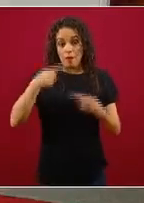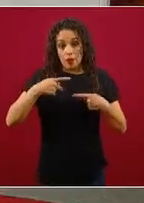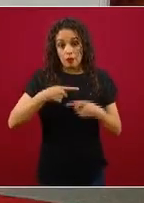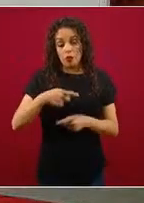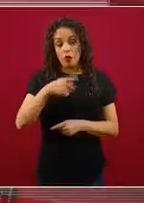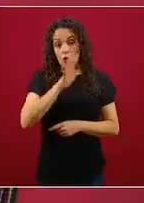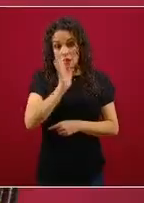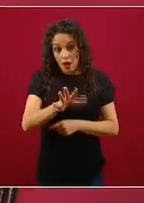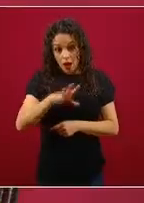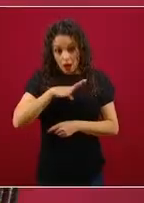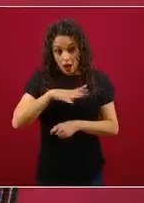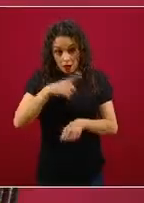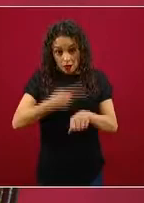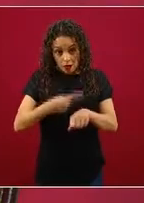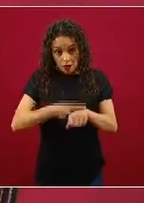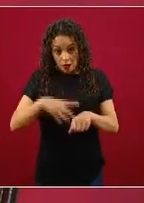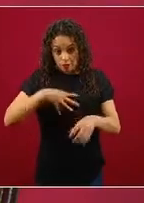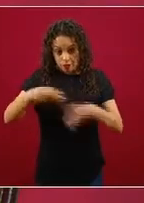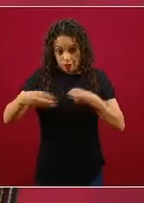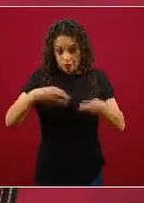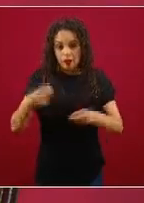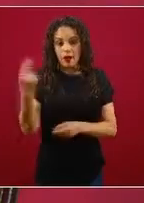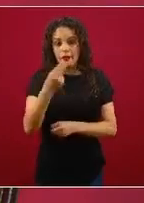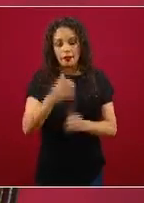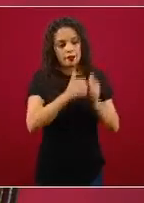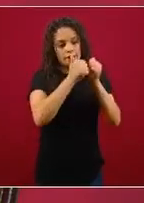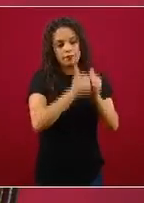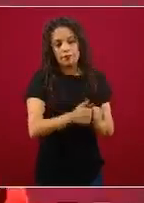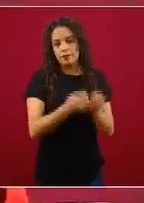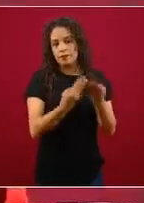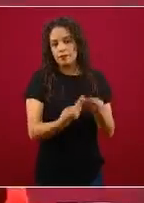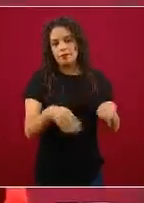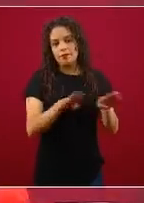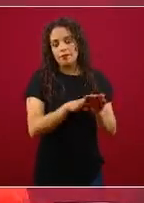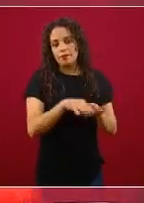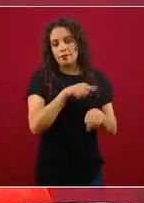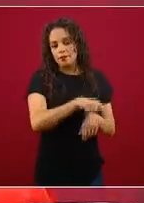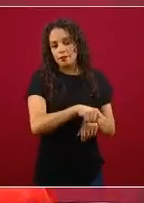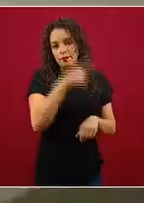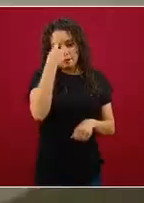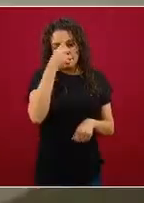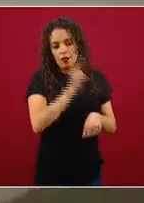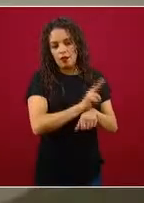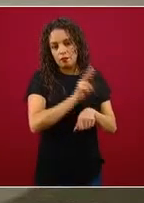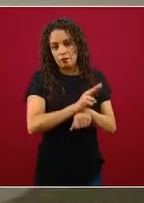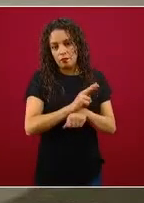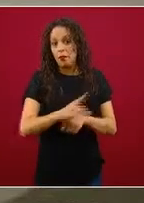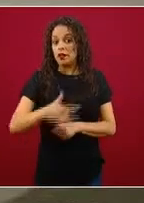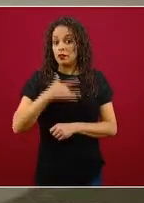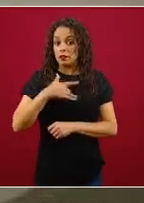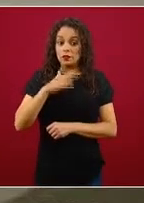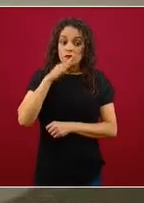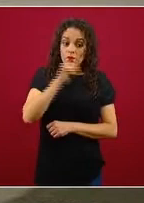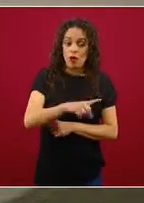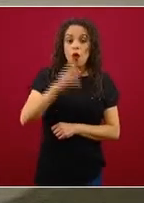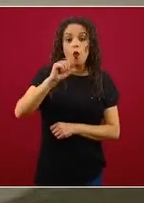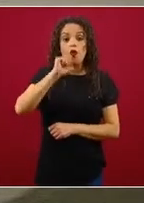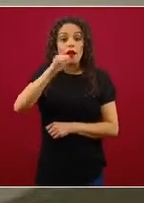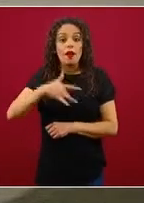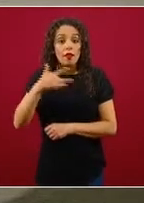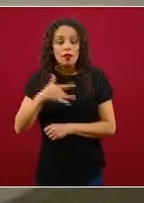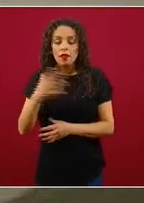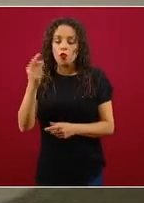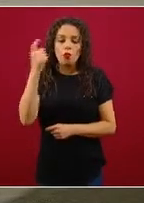resguardarlas, sean sintomáticas o asintomáticas. La campaña, el programa tiene varios